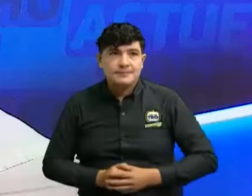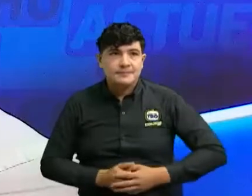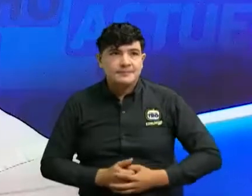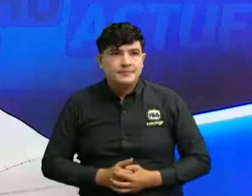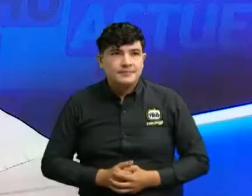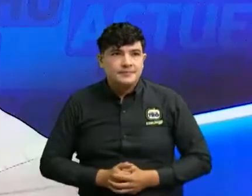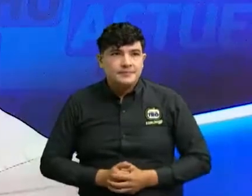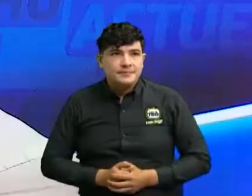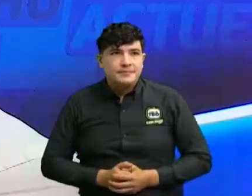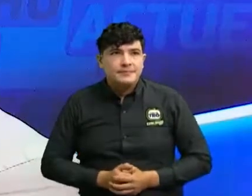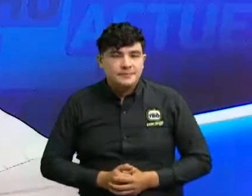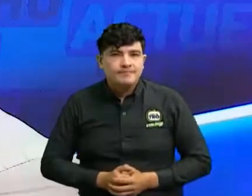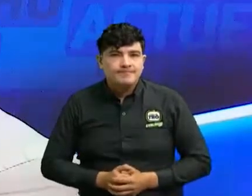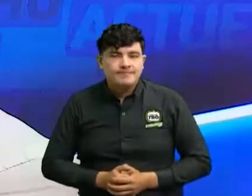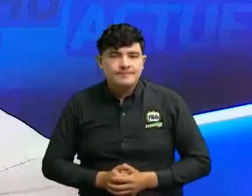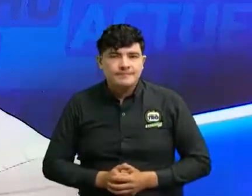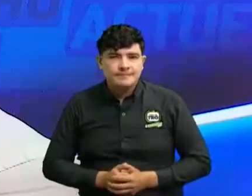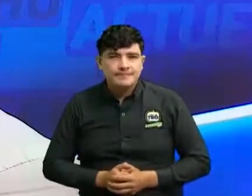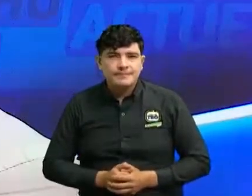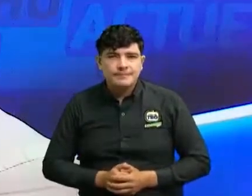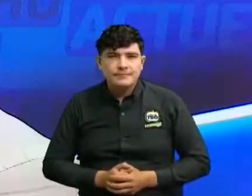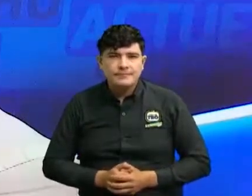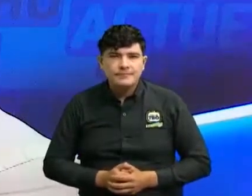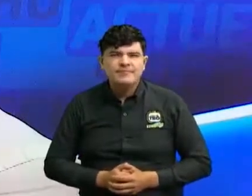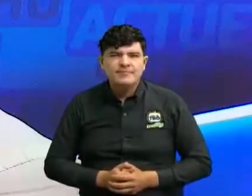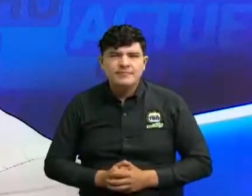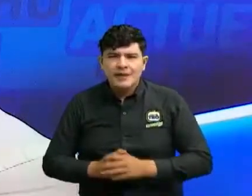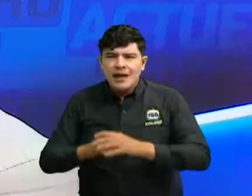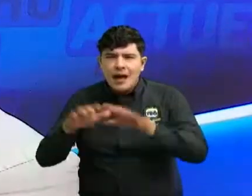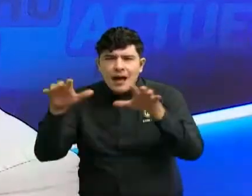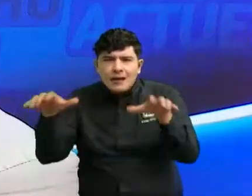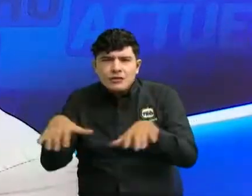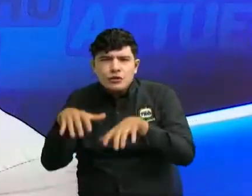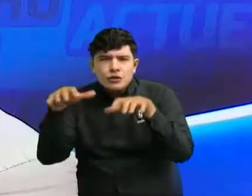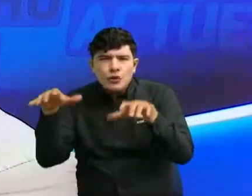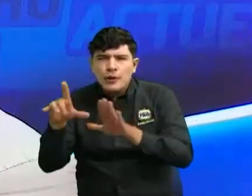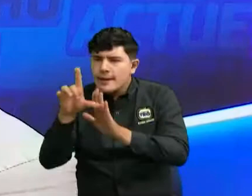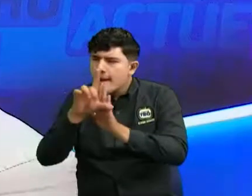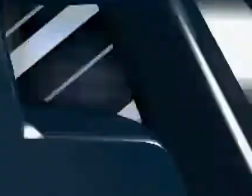claro el tema de hoy, los ciberdelitos, hemos preparado la siguiente nota.